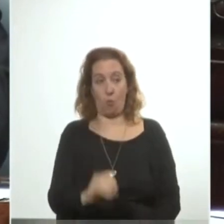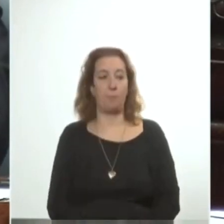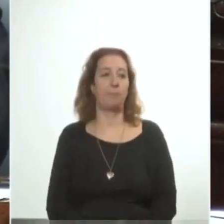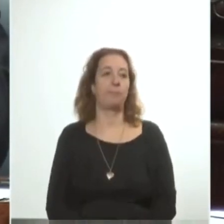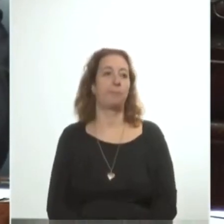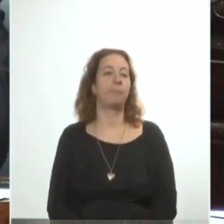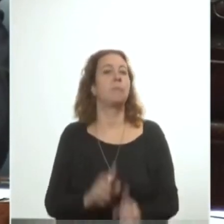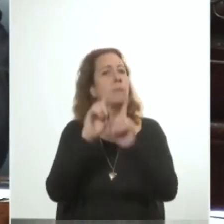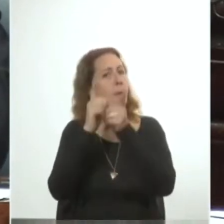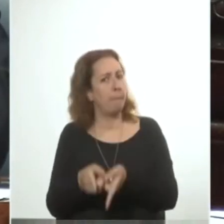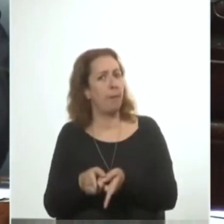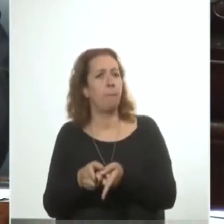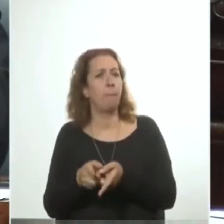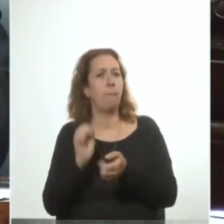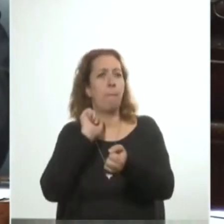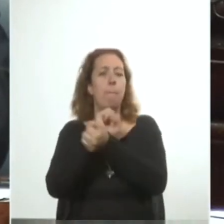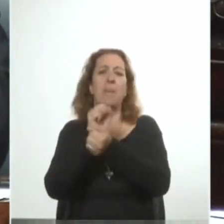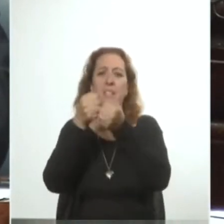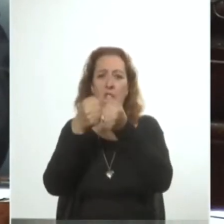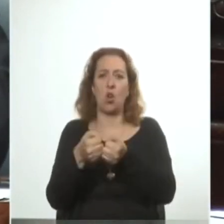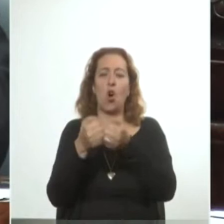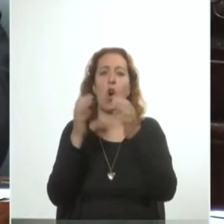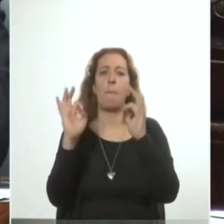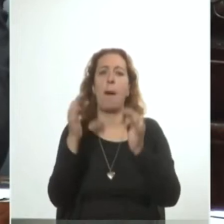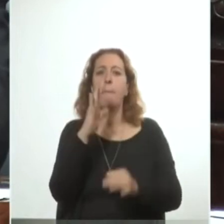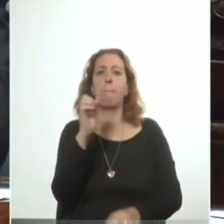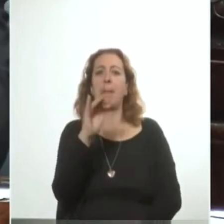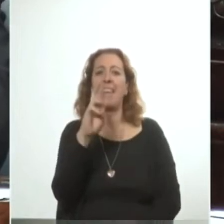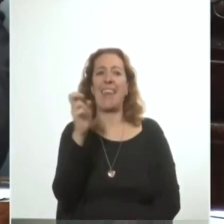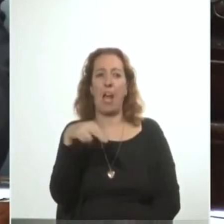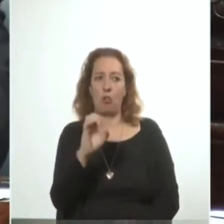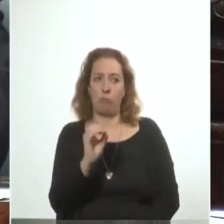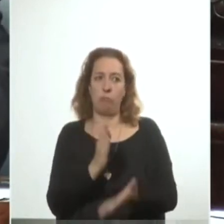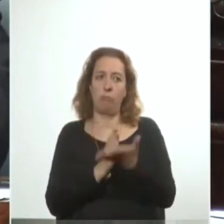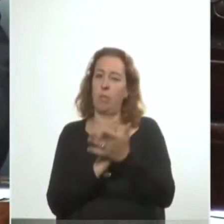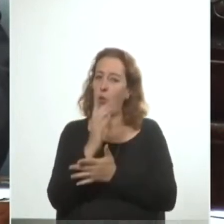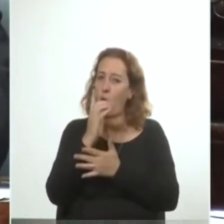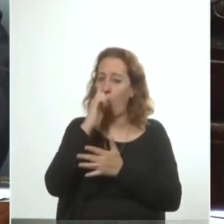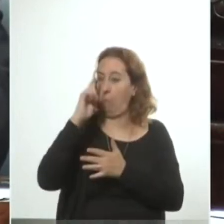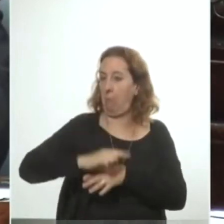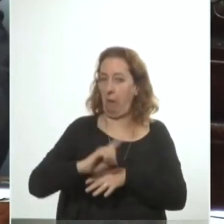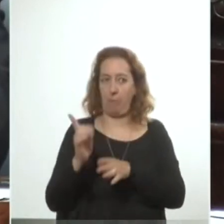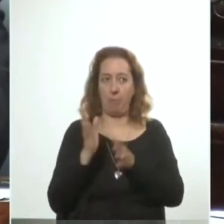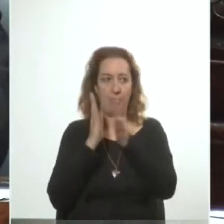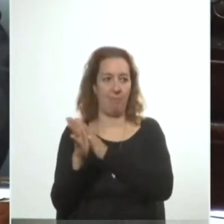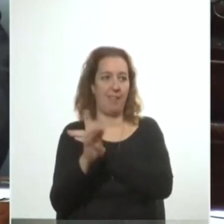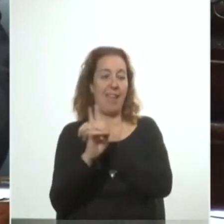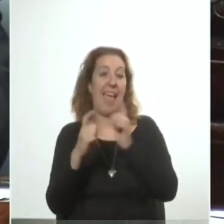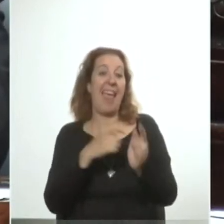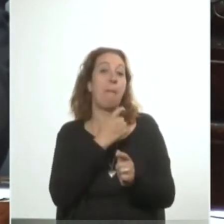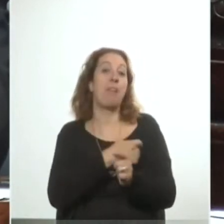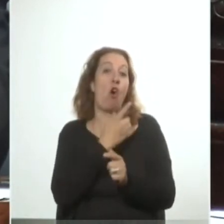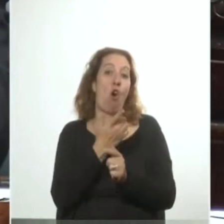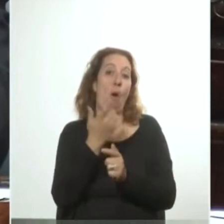También terminaron presos los hermanos Peirano siempre envueltos en negociados pero salieron rápido no eran enemigos de la patria.